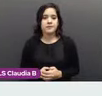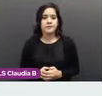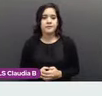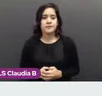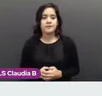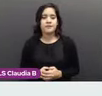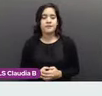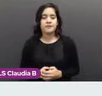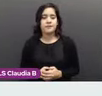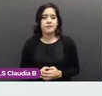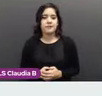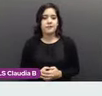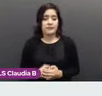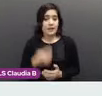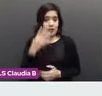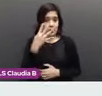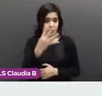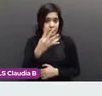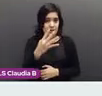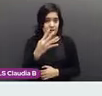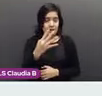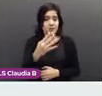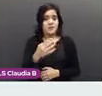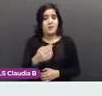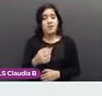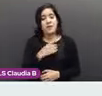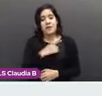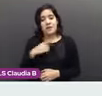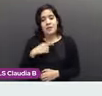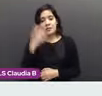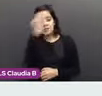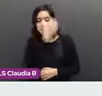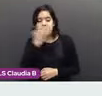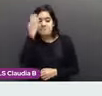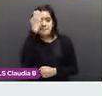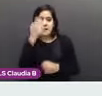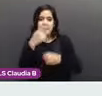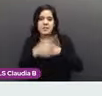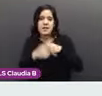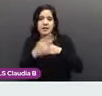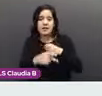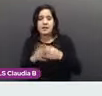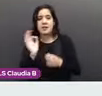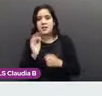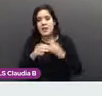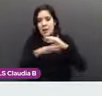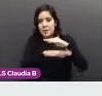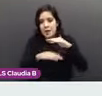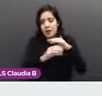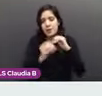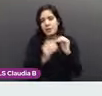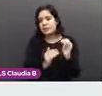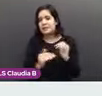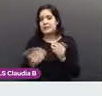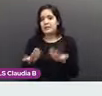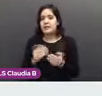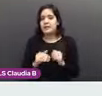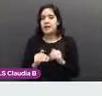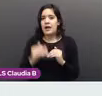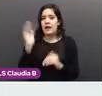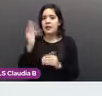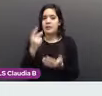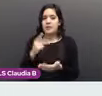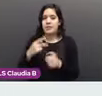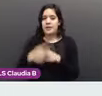En la etapa 4, vamos a ver la evaluación de riesgo. Riesgo bajo y riesgo alto. Si hay receptores hormonales, se